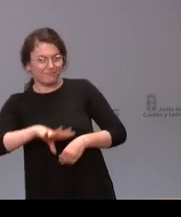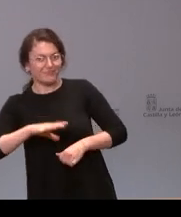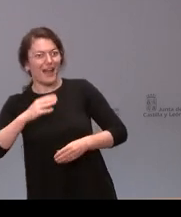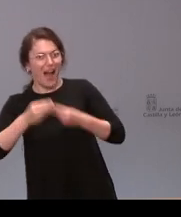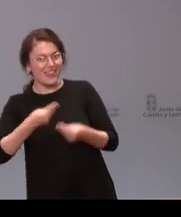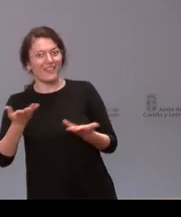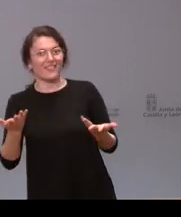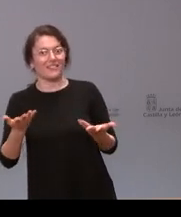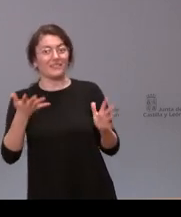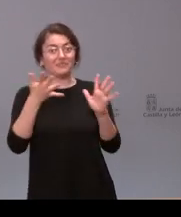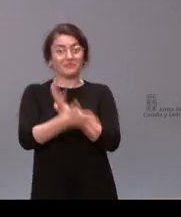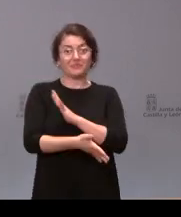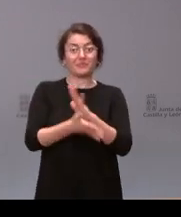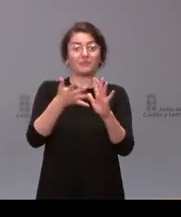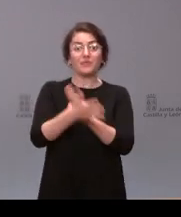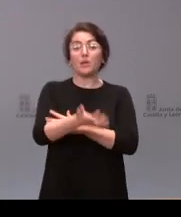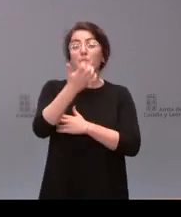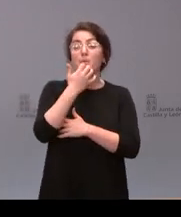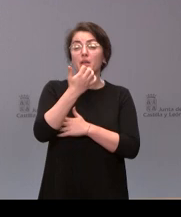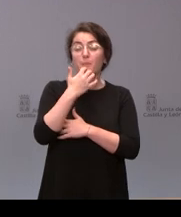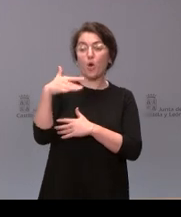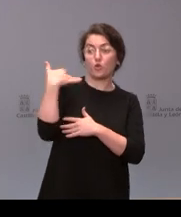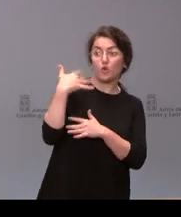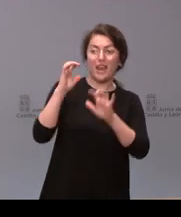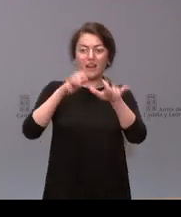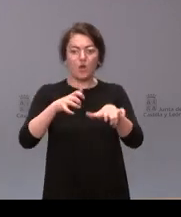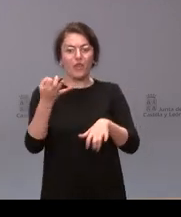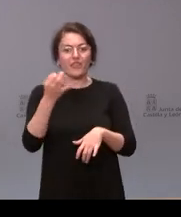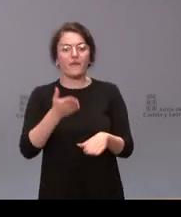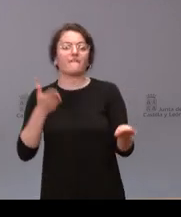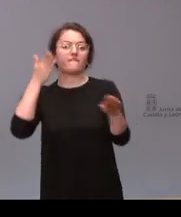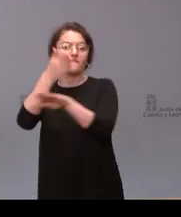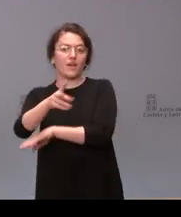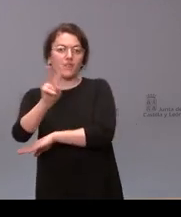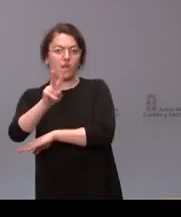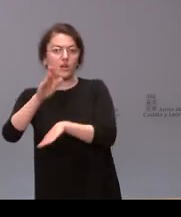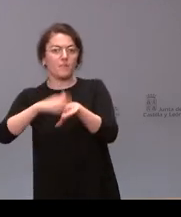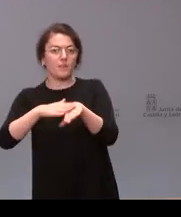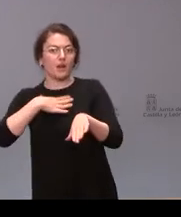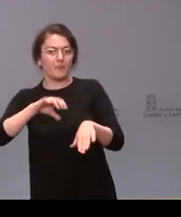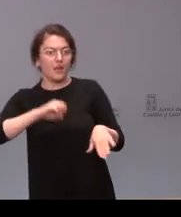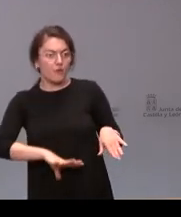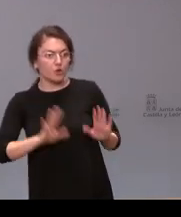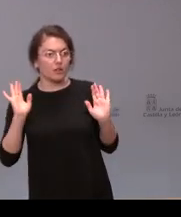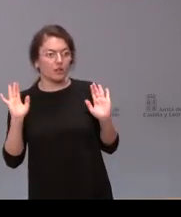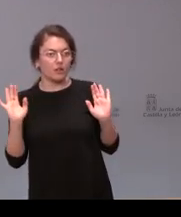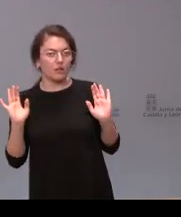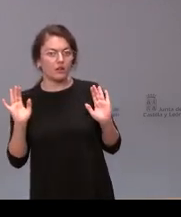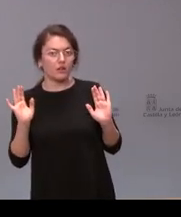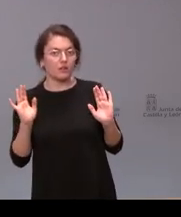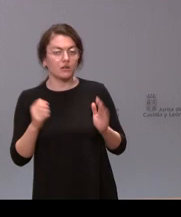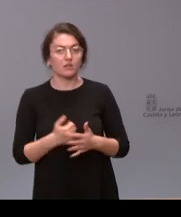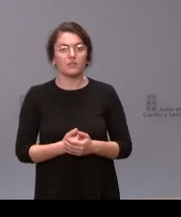en las que hay que viajar a otra provincia, en este caso a Valladolid, para poder ejercer ese derecho. Esa sería la noble pregunta respecto al tema del aborto.